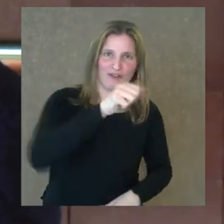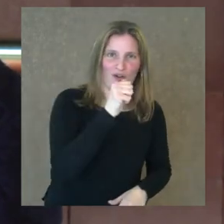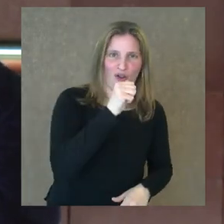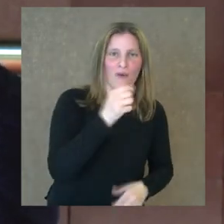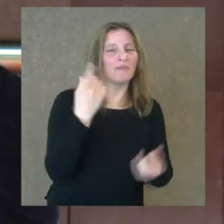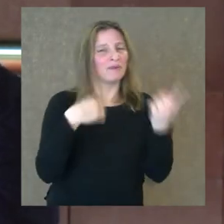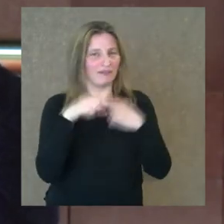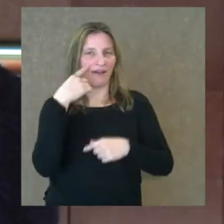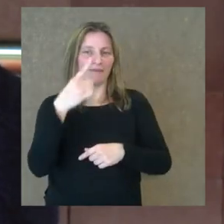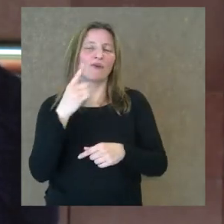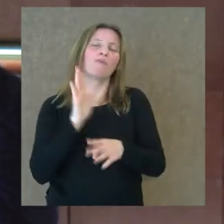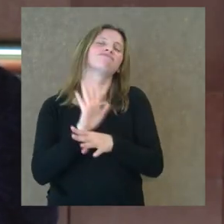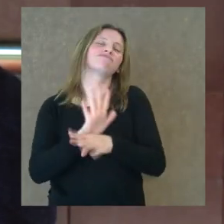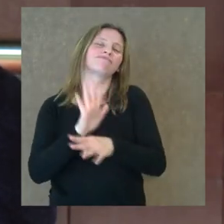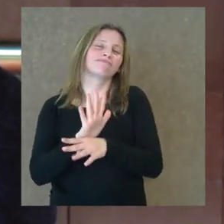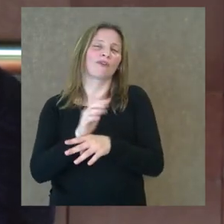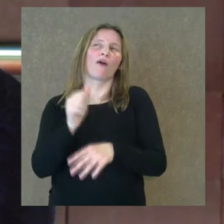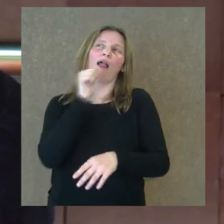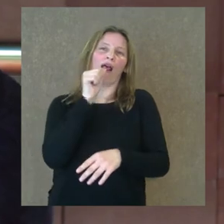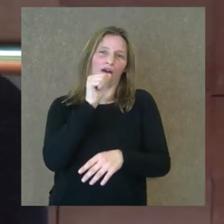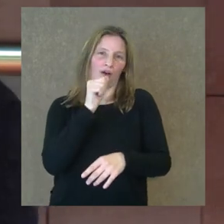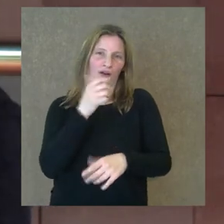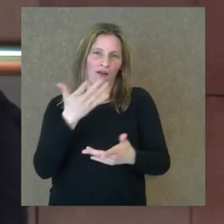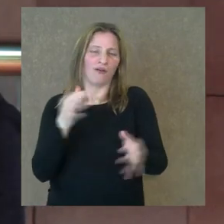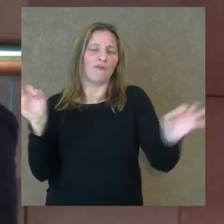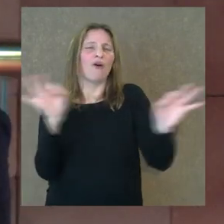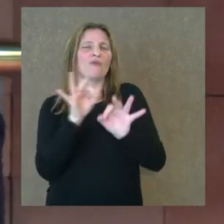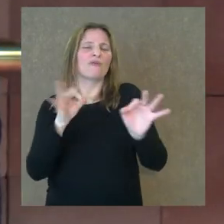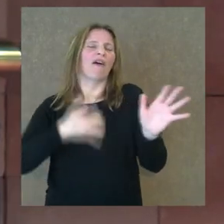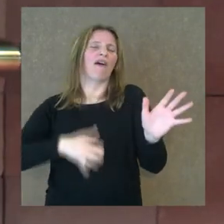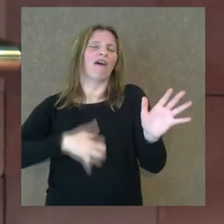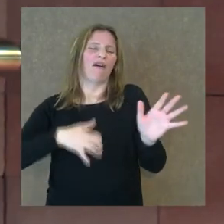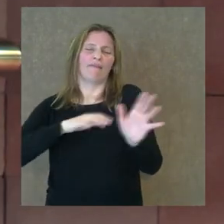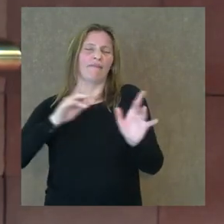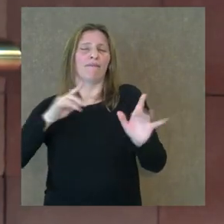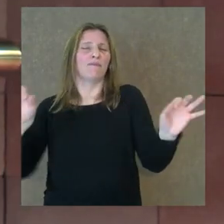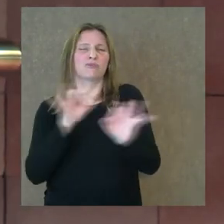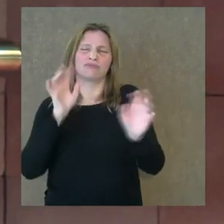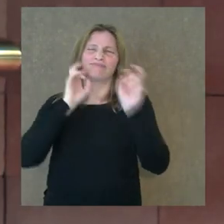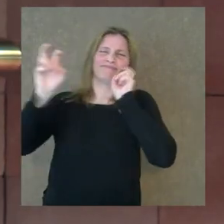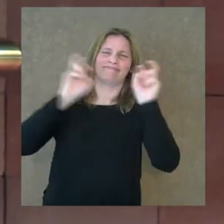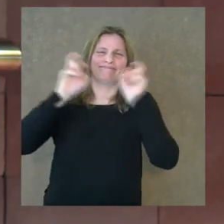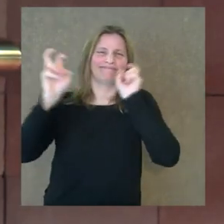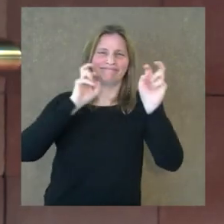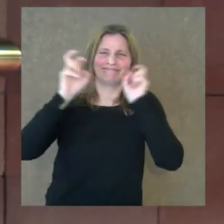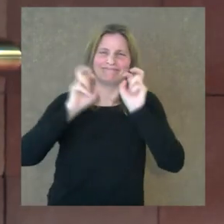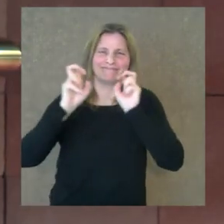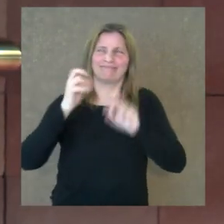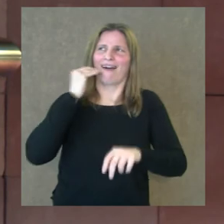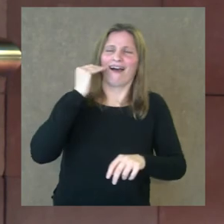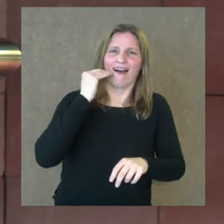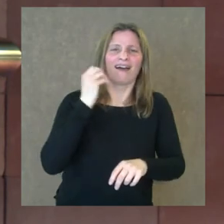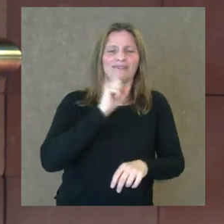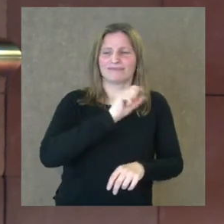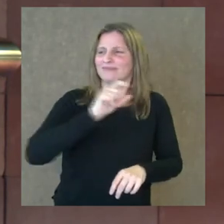escenario, pero vamos a tratar de simular ese estado de ebriedad, en donde suena todo muy desafinado, en donde cada uno toca una